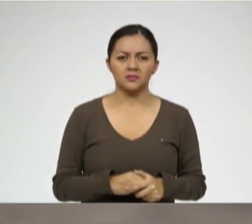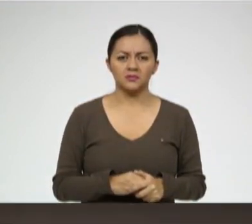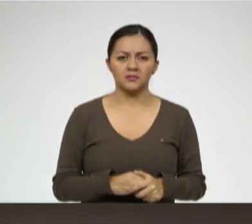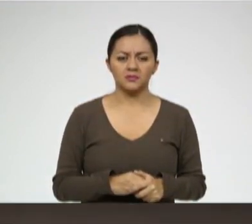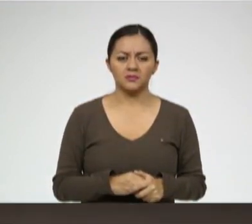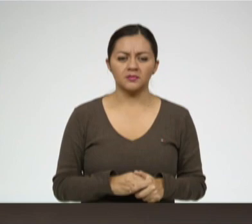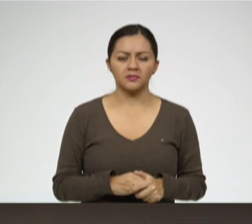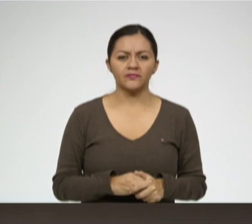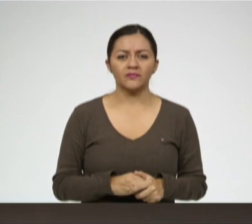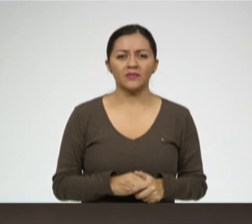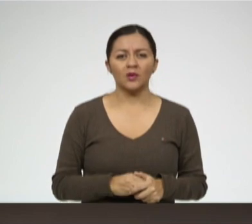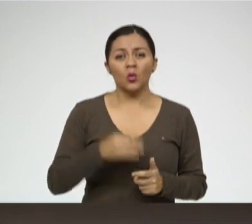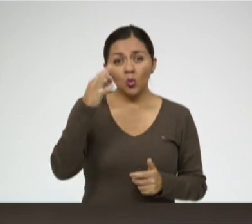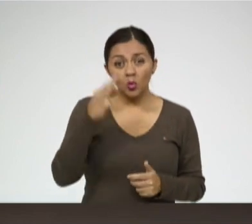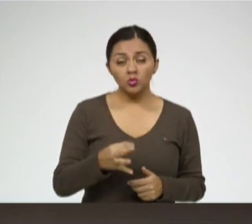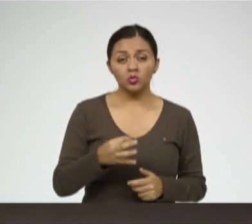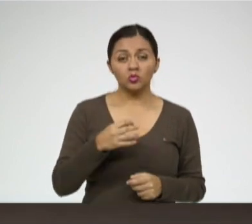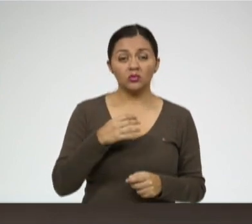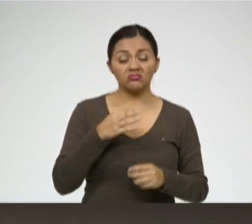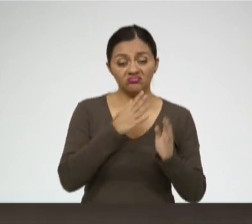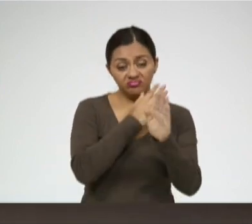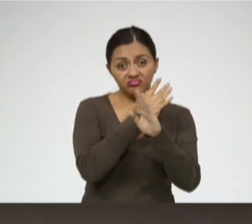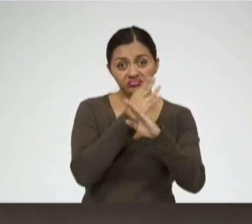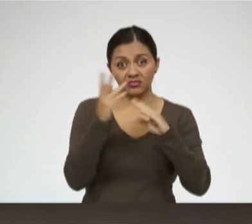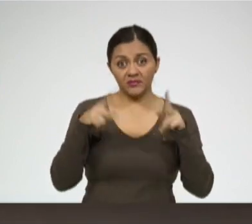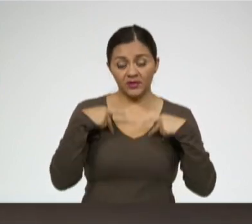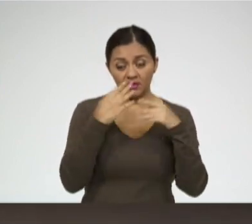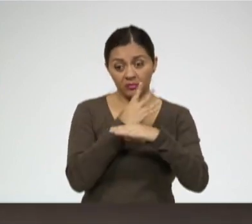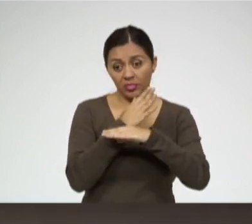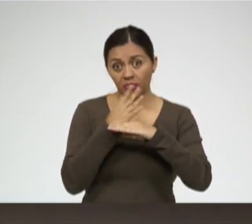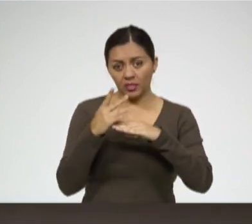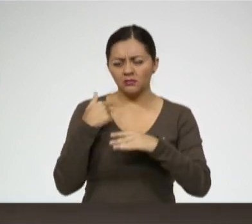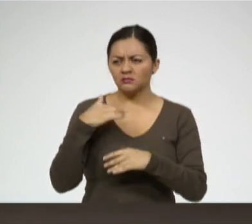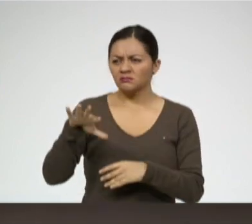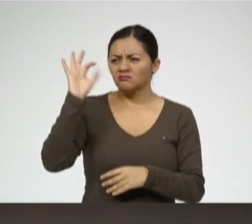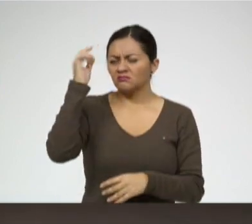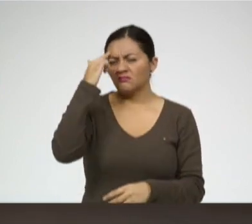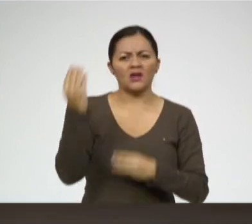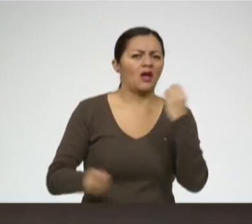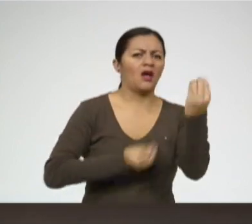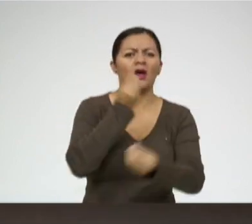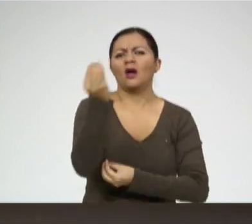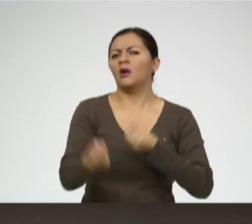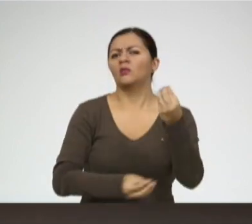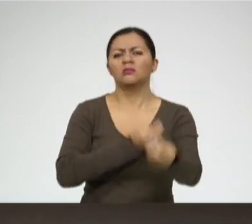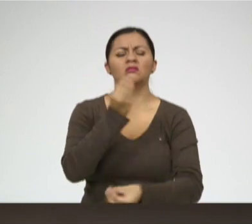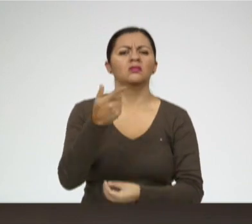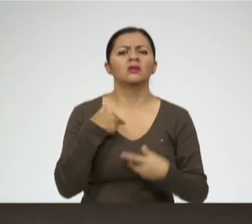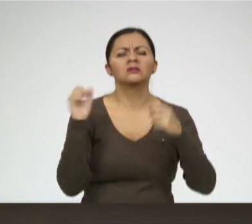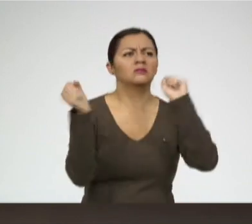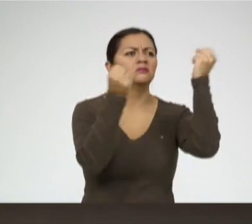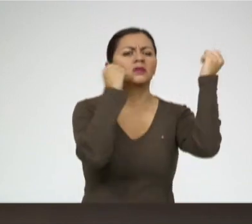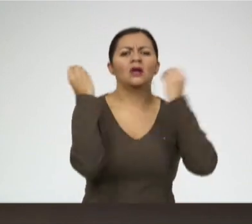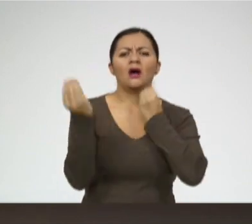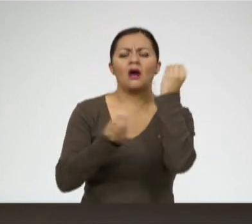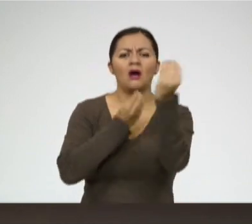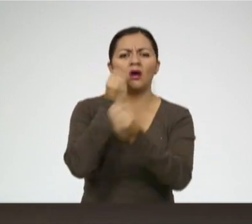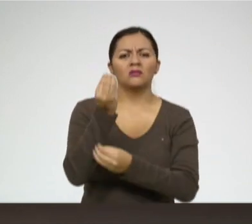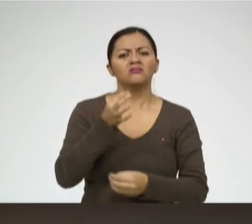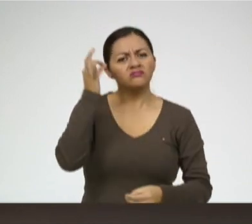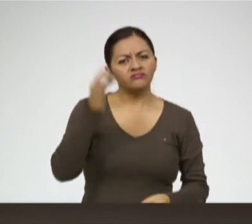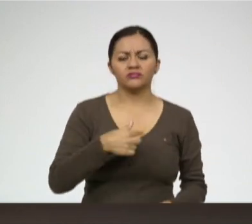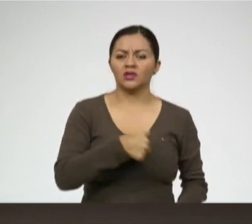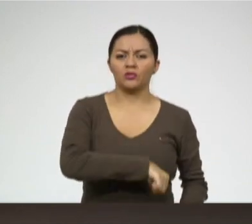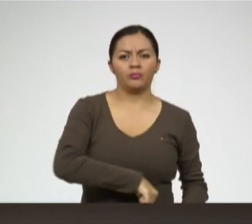Llegas a un punto en donde ya no sabes qué hacer y en mi caso por ejemplo ya decidí hacer cirugía